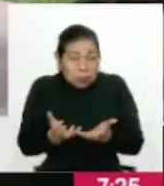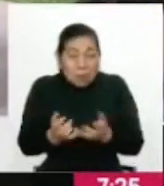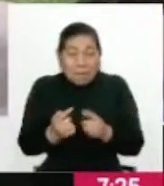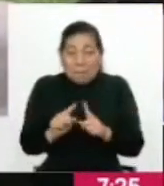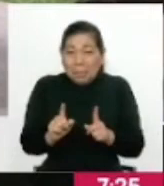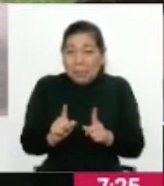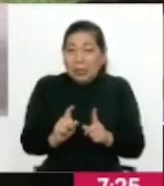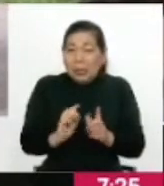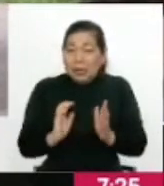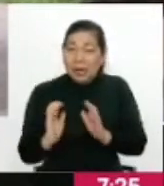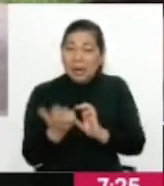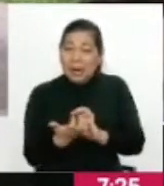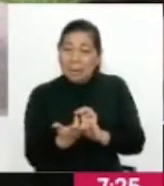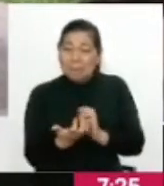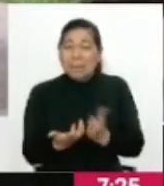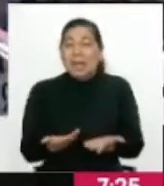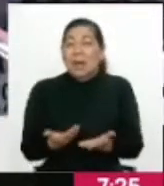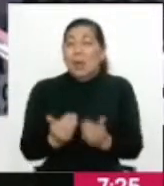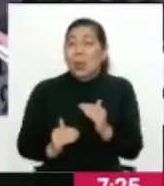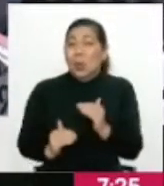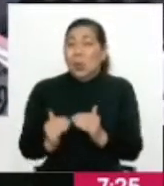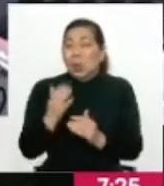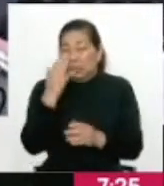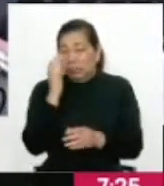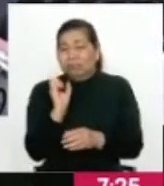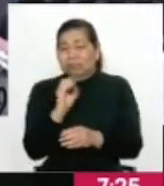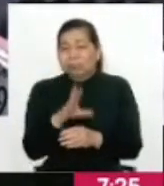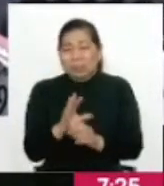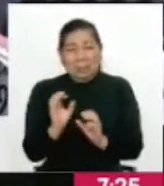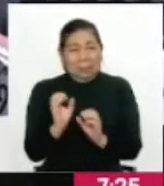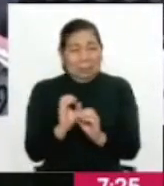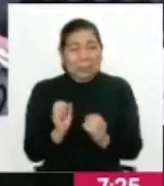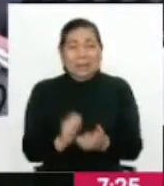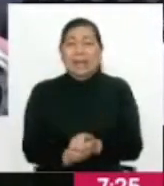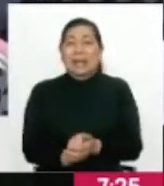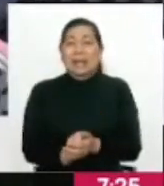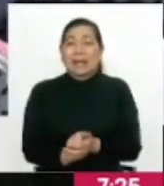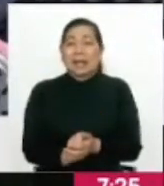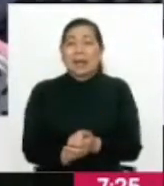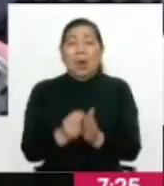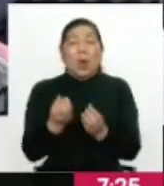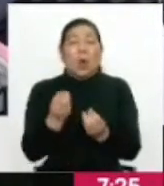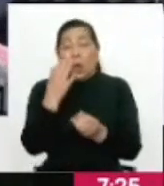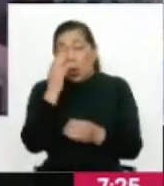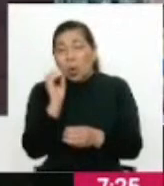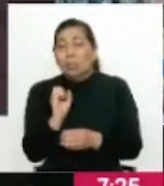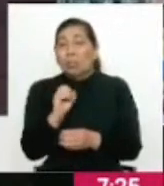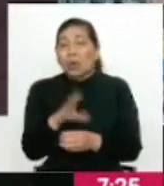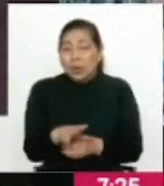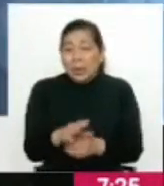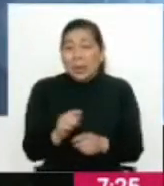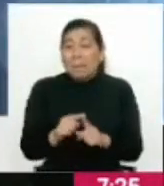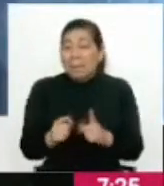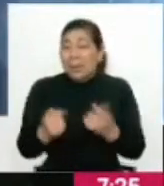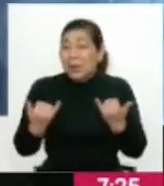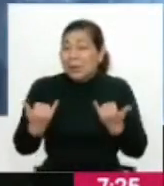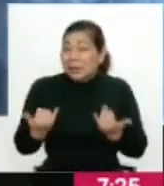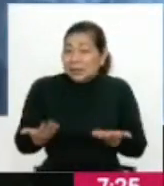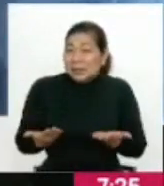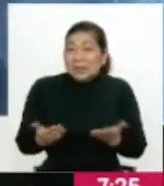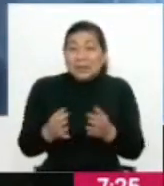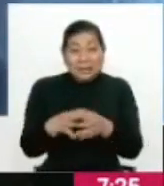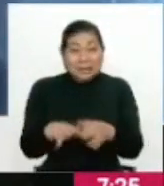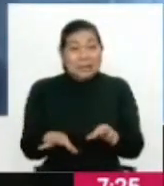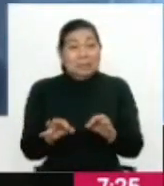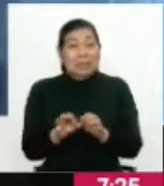curso de la pandemia. Un altísimo contagio. Es impresionante el nivel de contagio, pero acá sí ya es